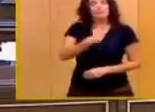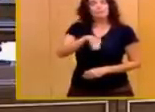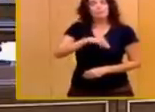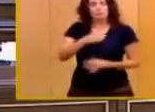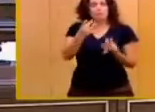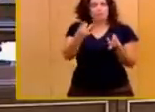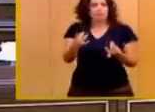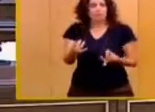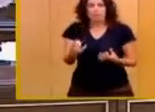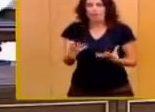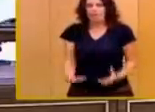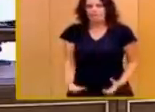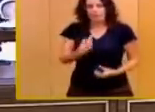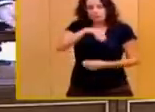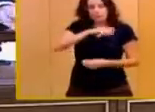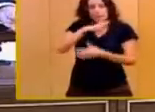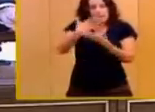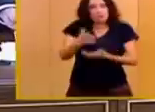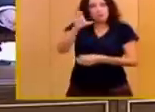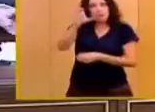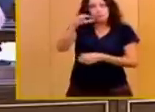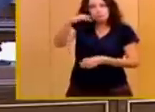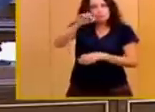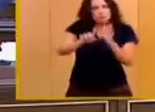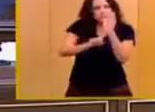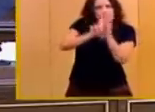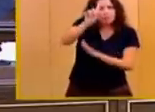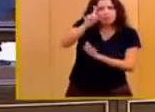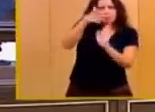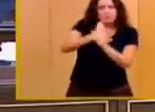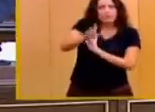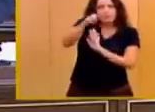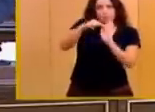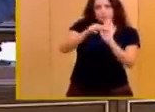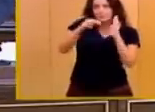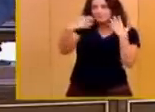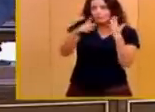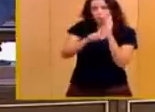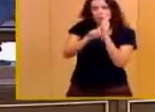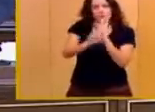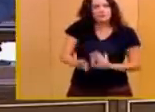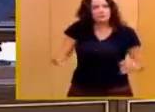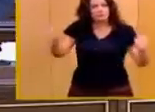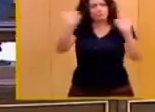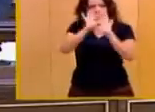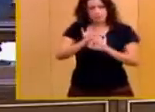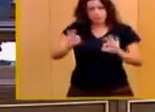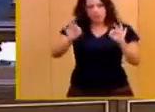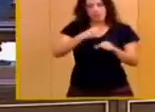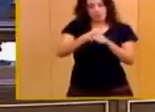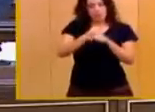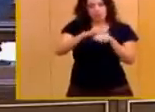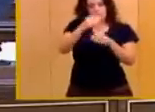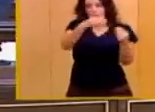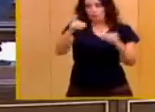España es hoy la única nación desarrollada que no crecerá en 2010. Ha cerrado la persiana al empleo de los jóvenes cuyo índice de